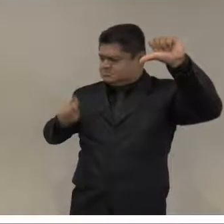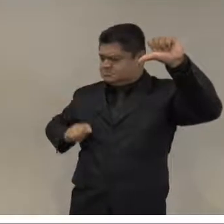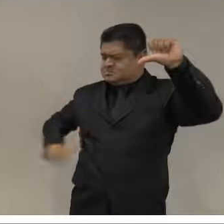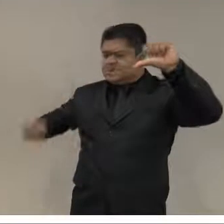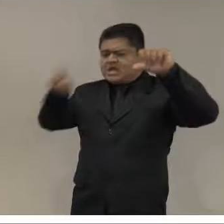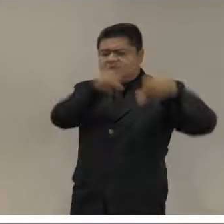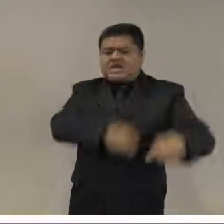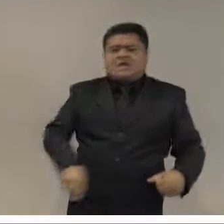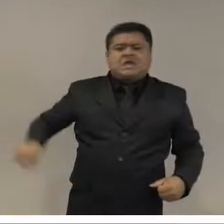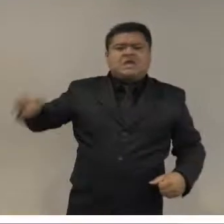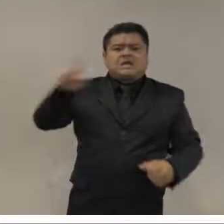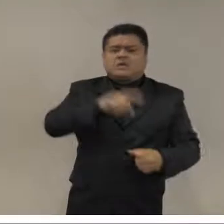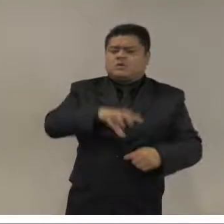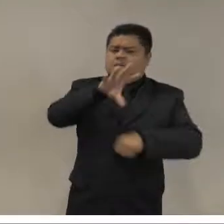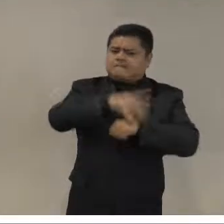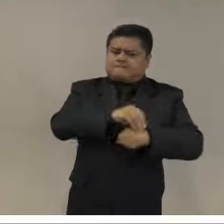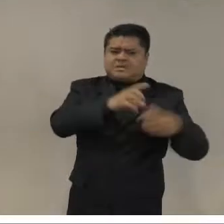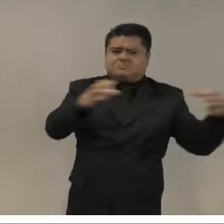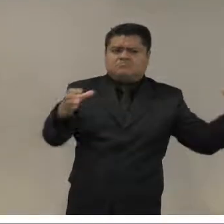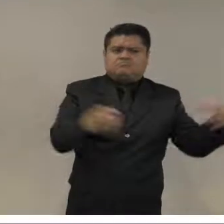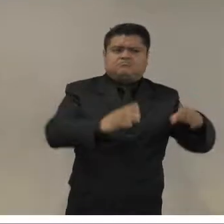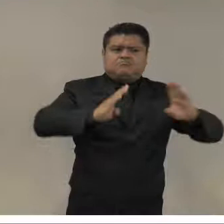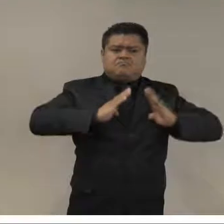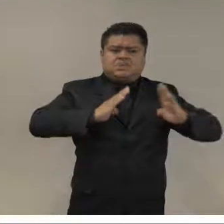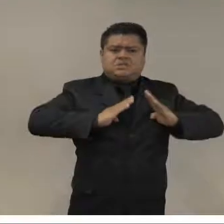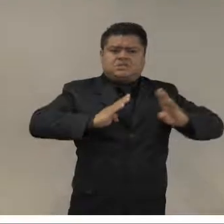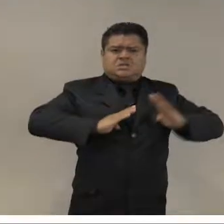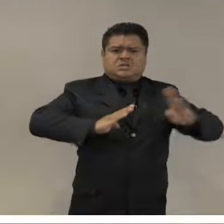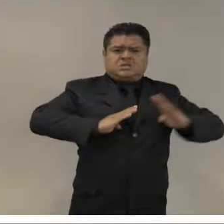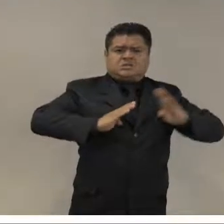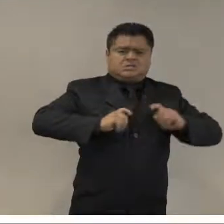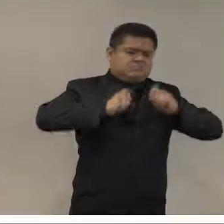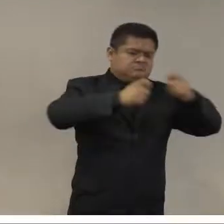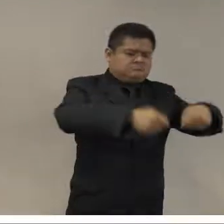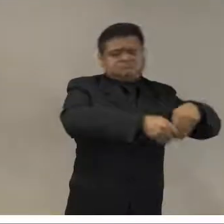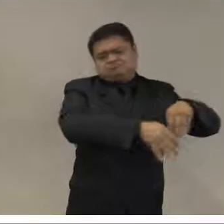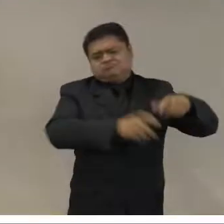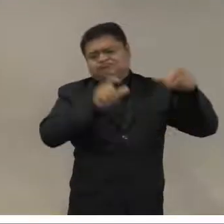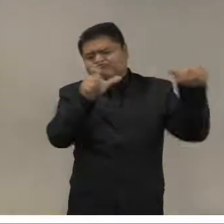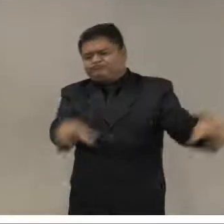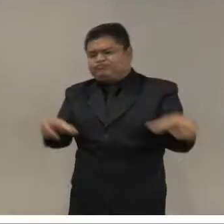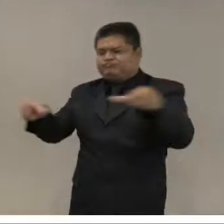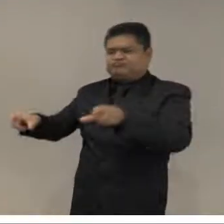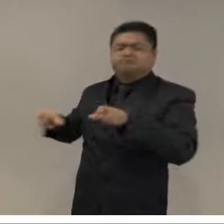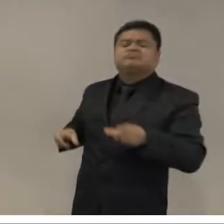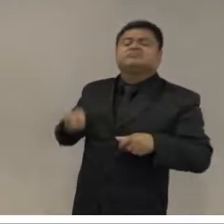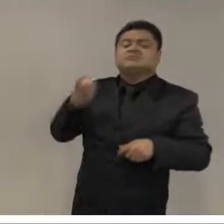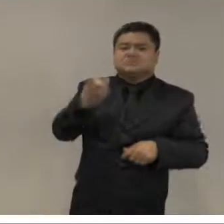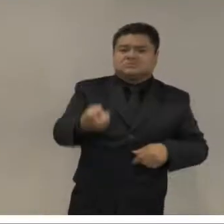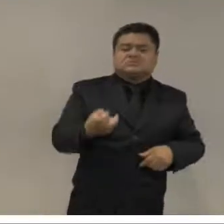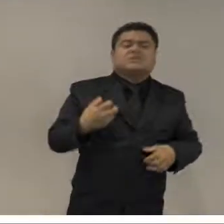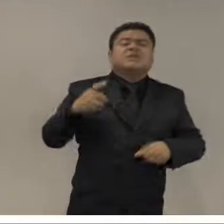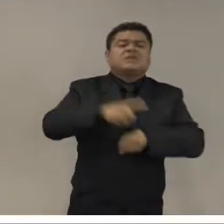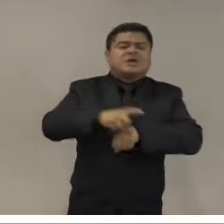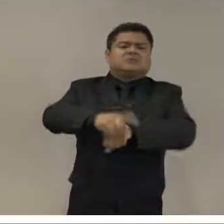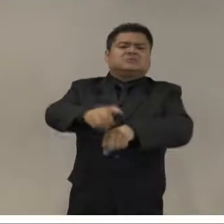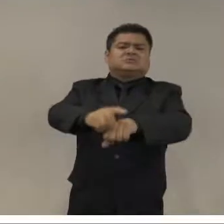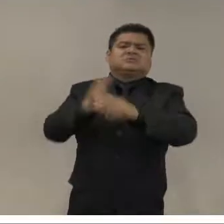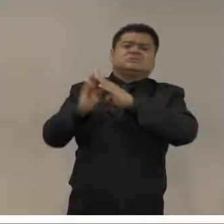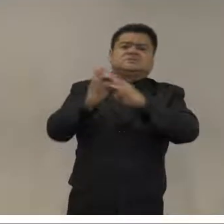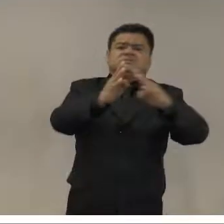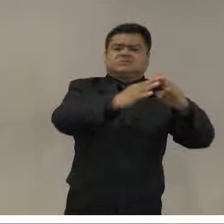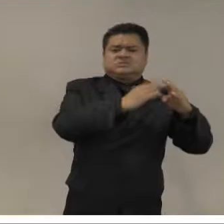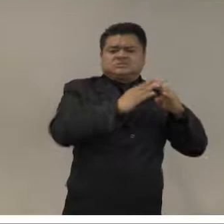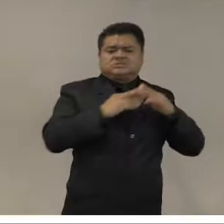ciudadanos. O vemos a propuestas serias de darles estos nuevos papeles. Y les advierto que parte de mi obsesión con eso es siempre recoger